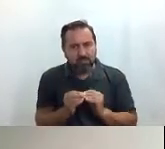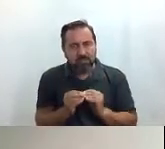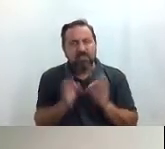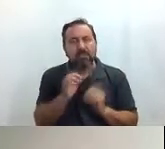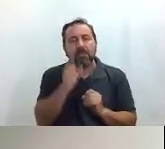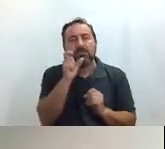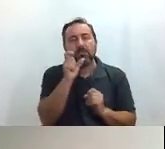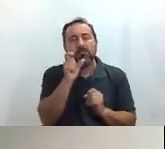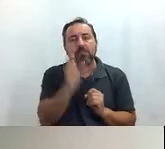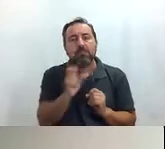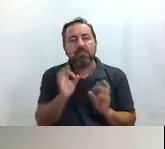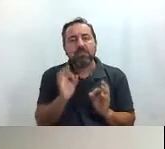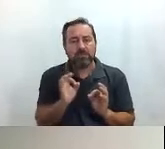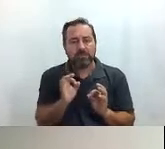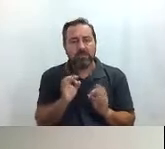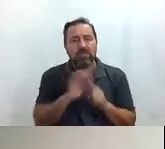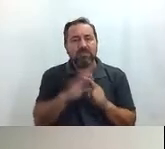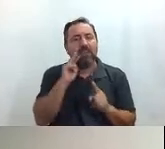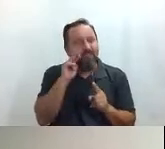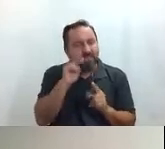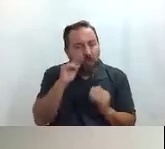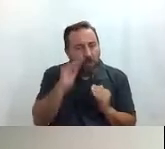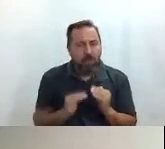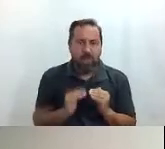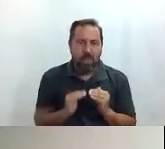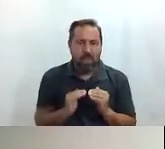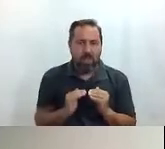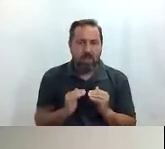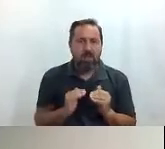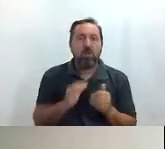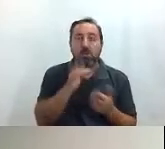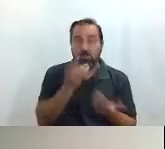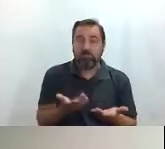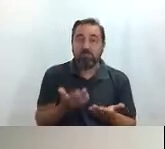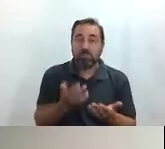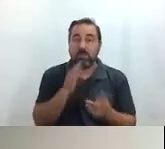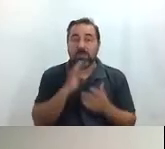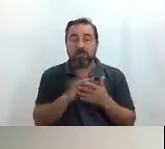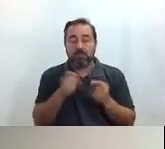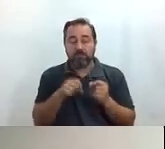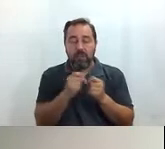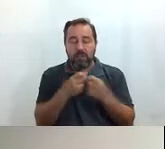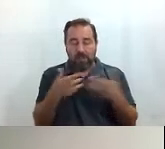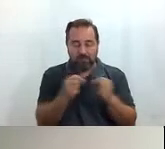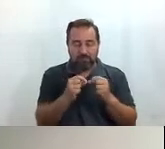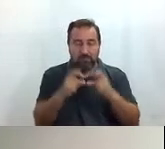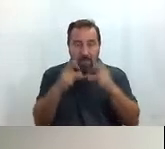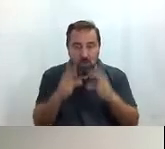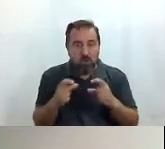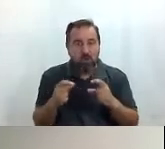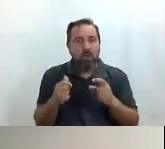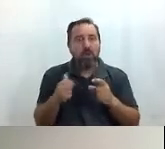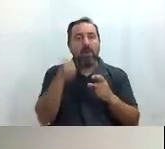personas que con condición de visión baja pues están las fuentes de las letras es mucho mayor está todo más